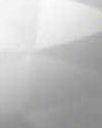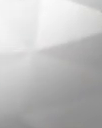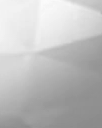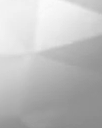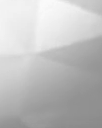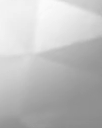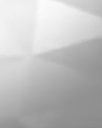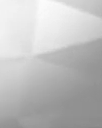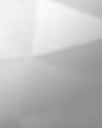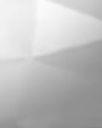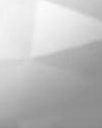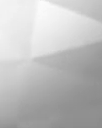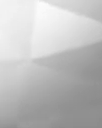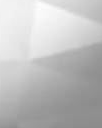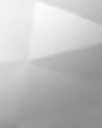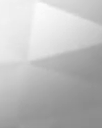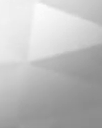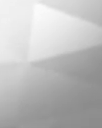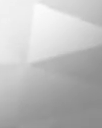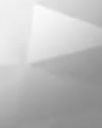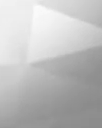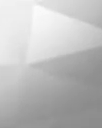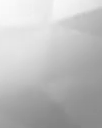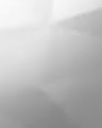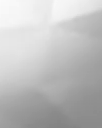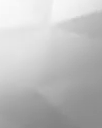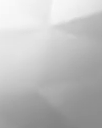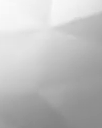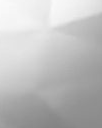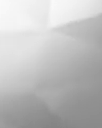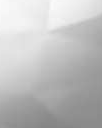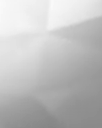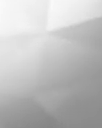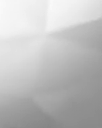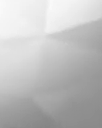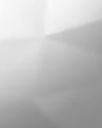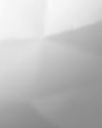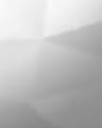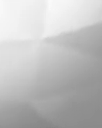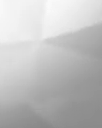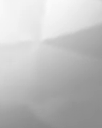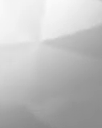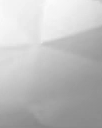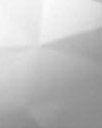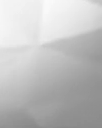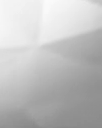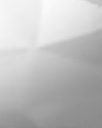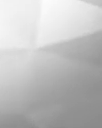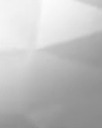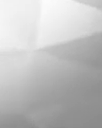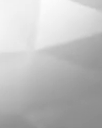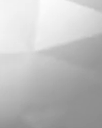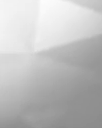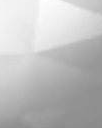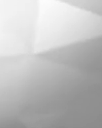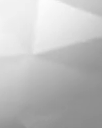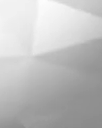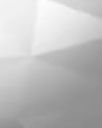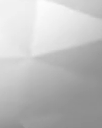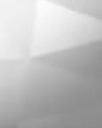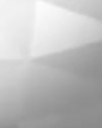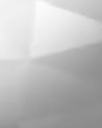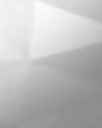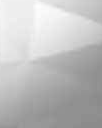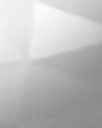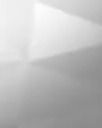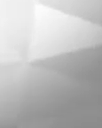amo como si no lo supiera no pienso y